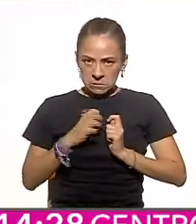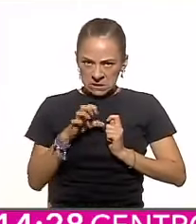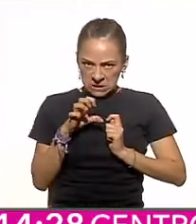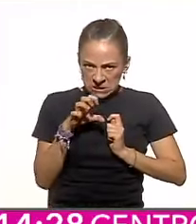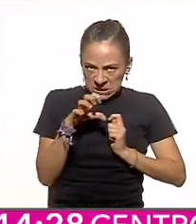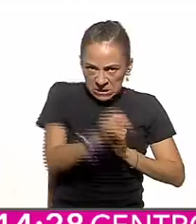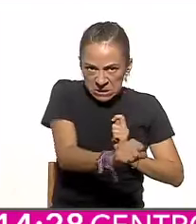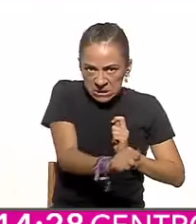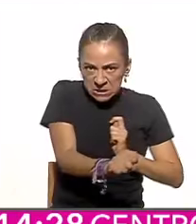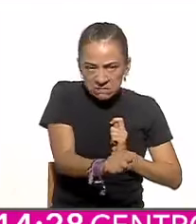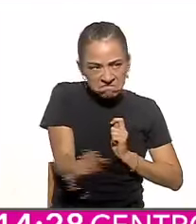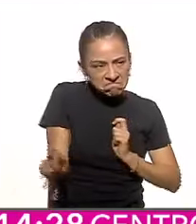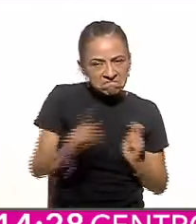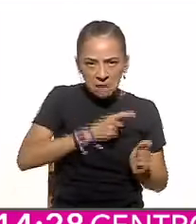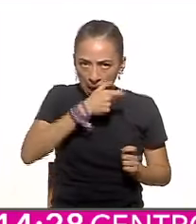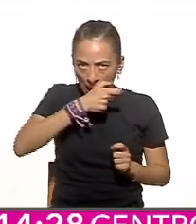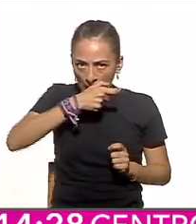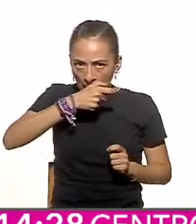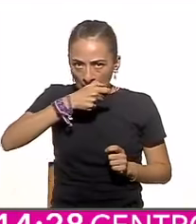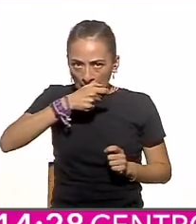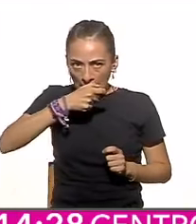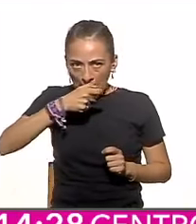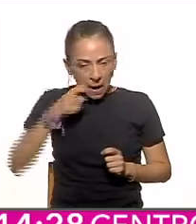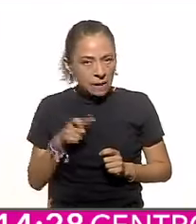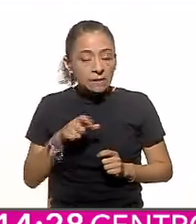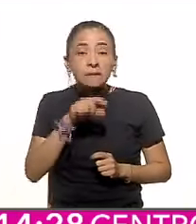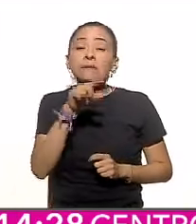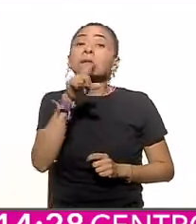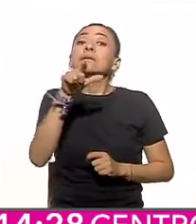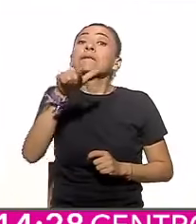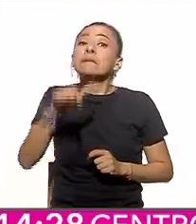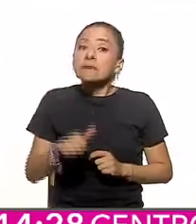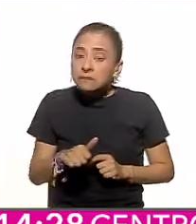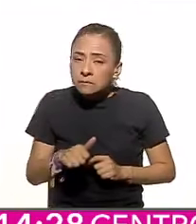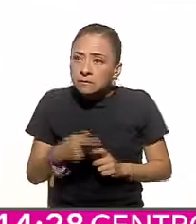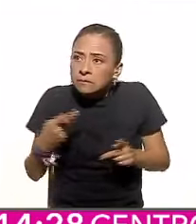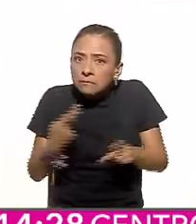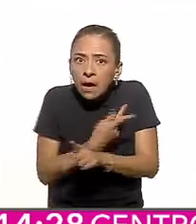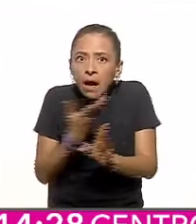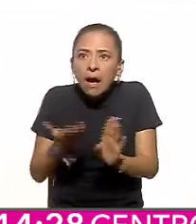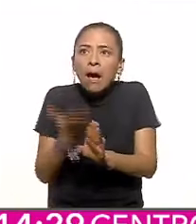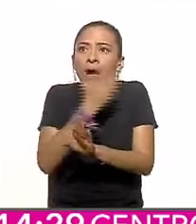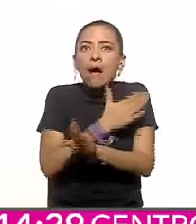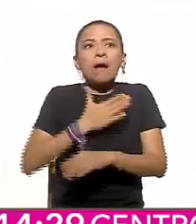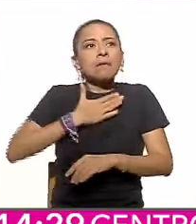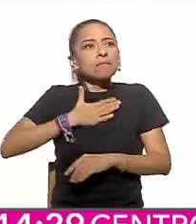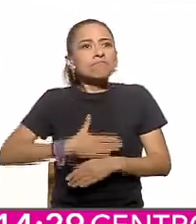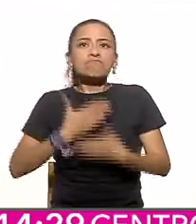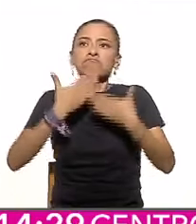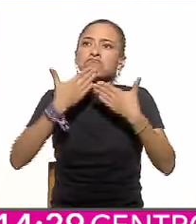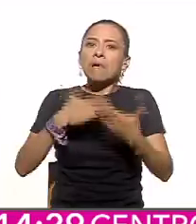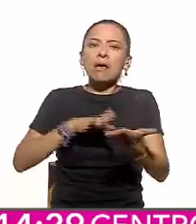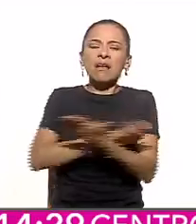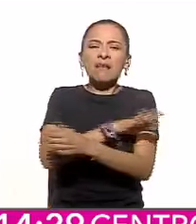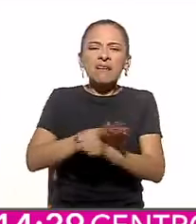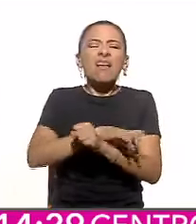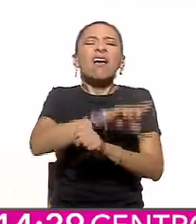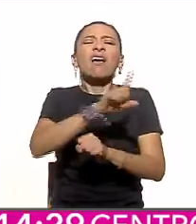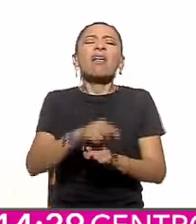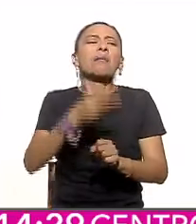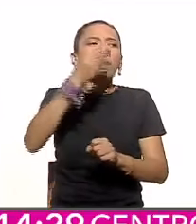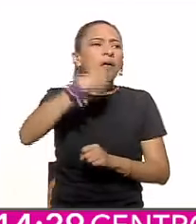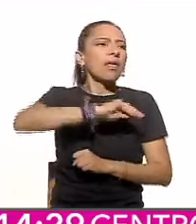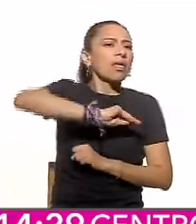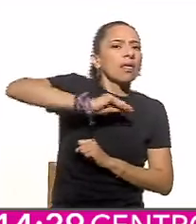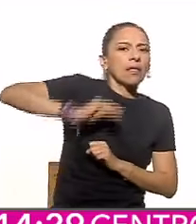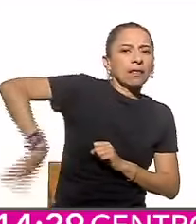la espalda, más temprano que tarde, a los principios democráticos. ¿Tumba